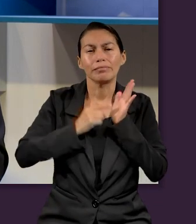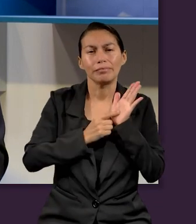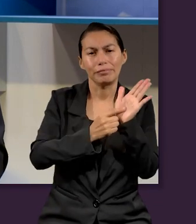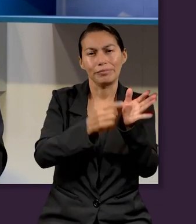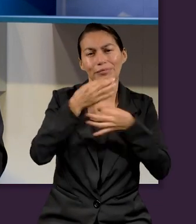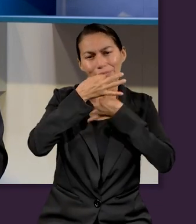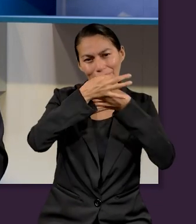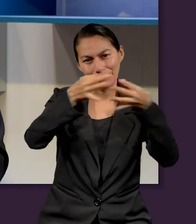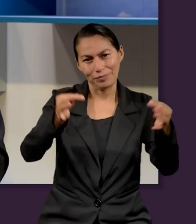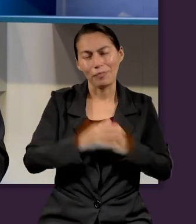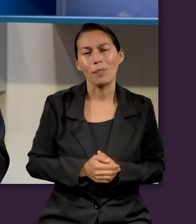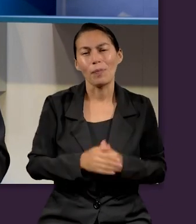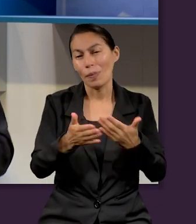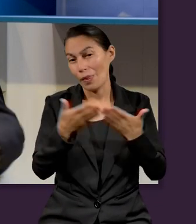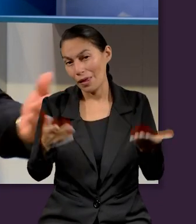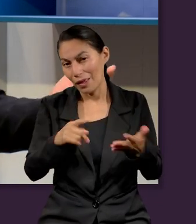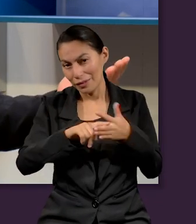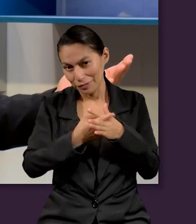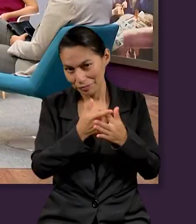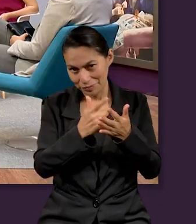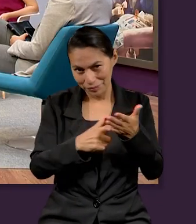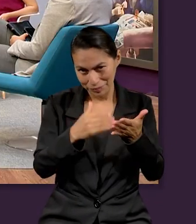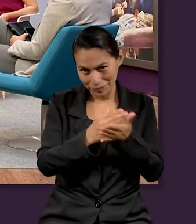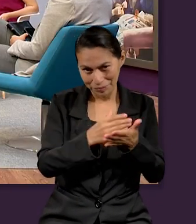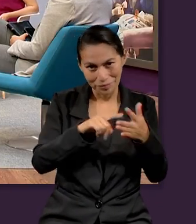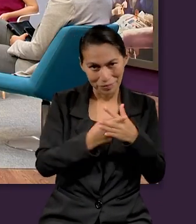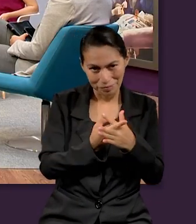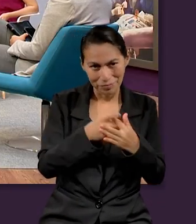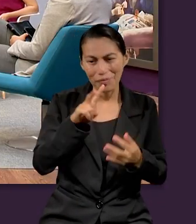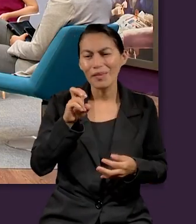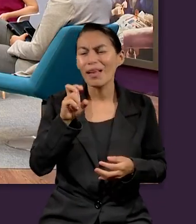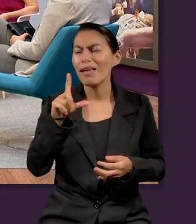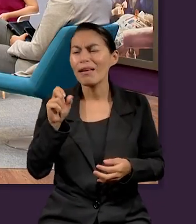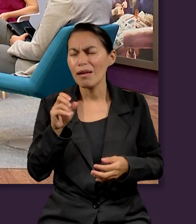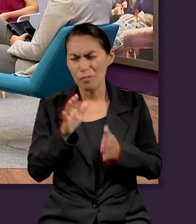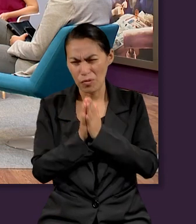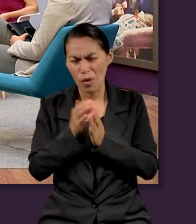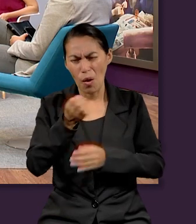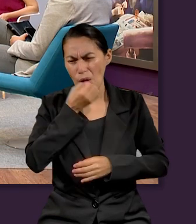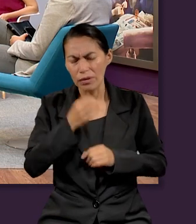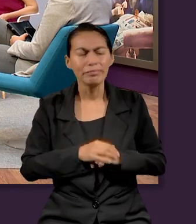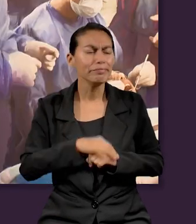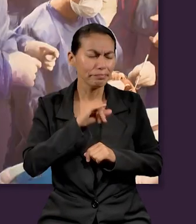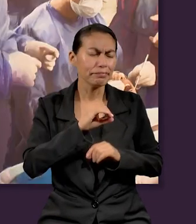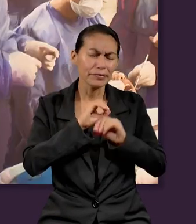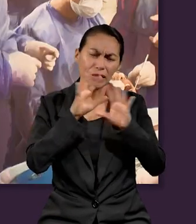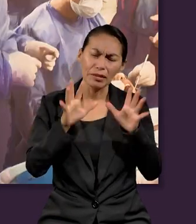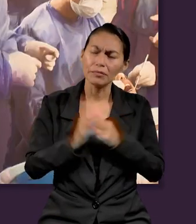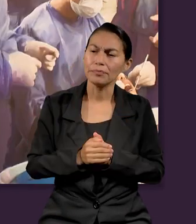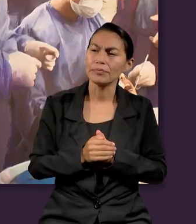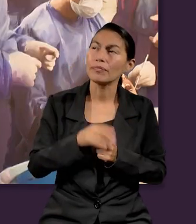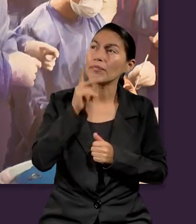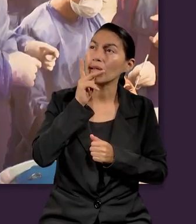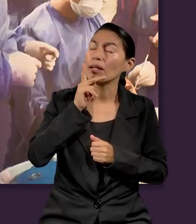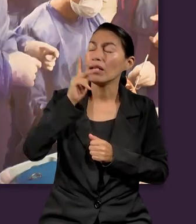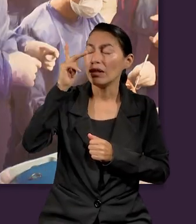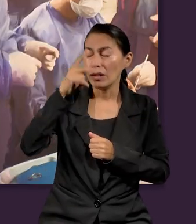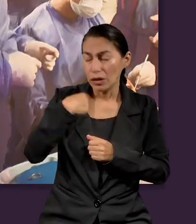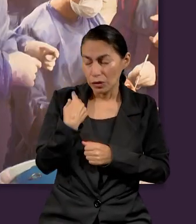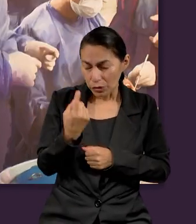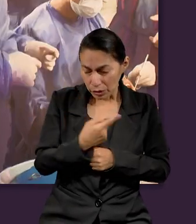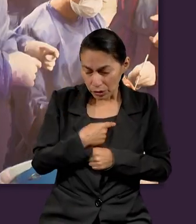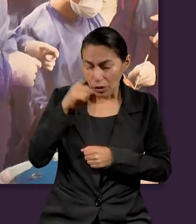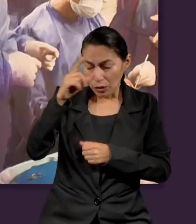y compartir el mensaje de Cristo. Así que vamos a iniciar la lección. Valeria, por favor, dirígenos en oración. Claro que sí. Los invito a inclinar su rostro para orar.